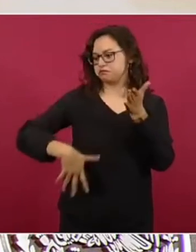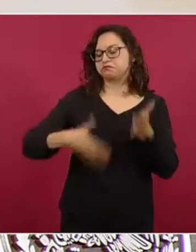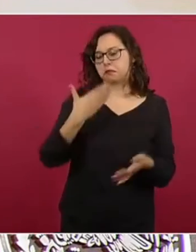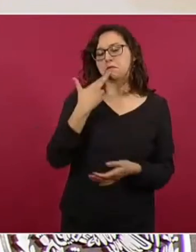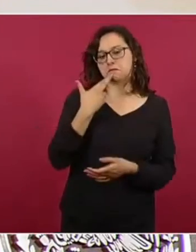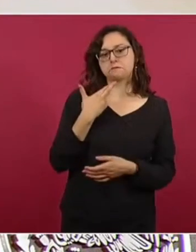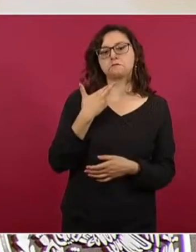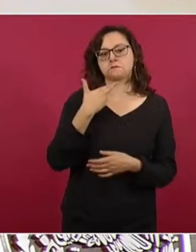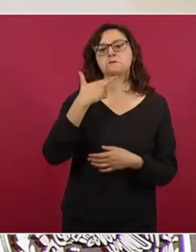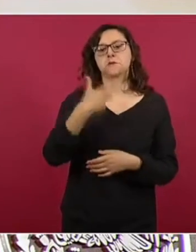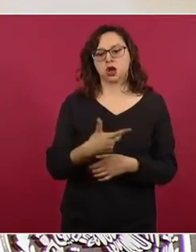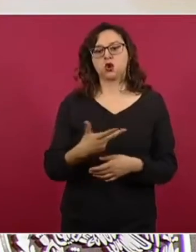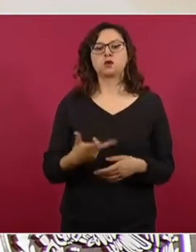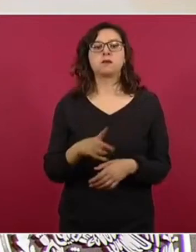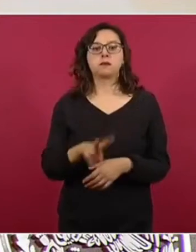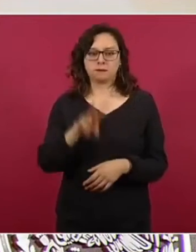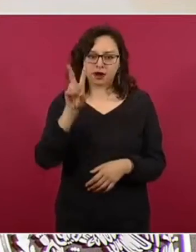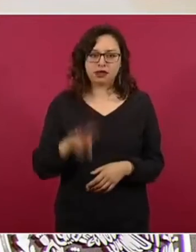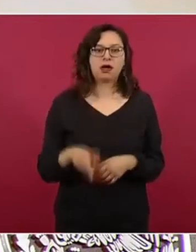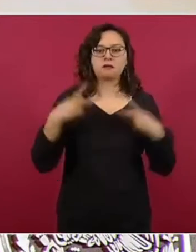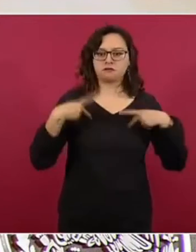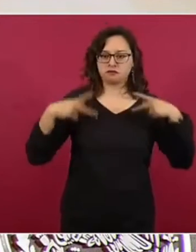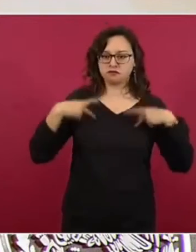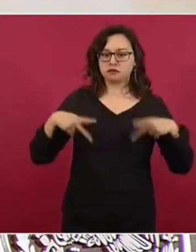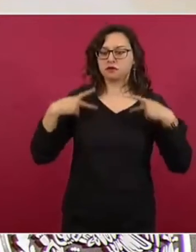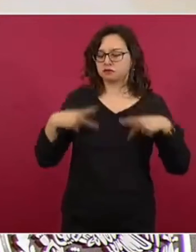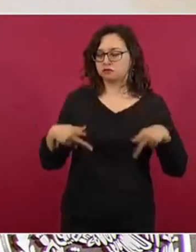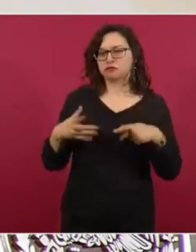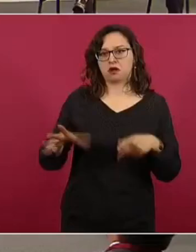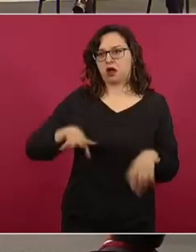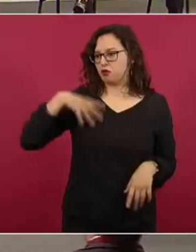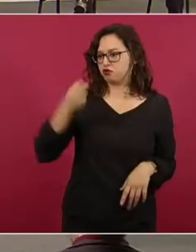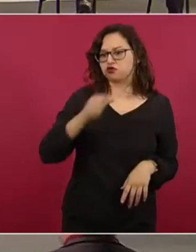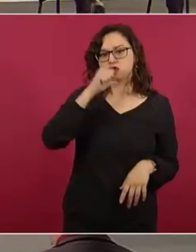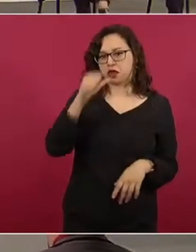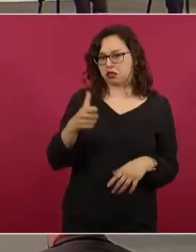económica con los que son verdaderos aliados de los consumidores. Muchas gracias.